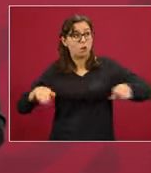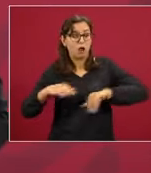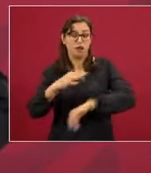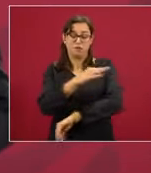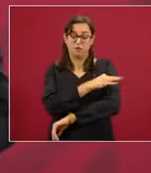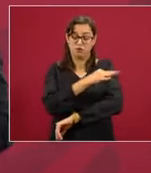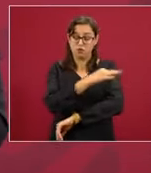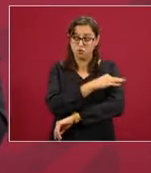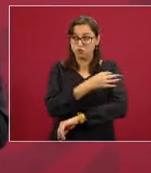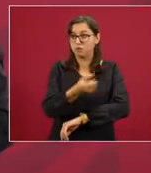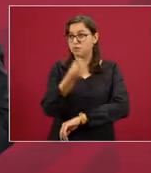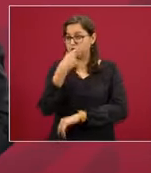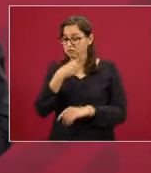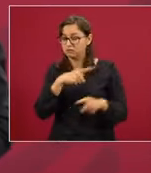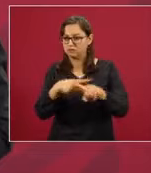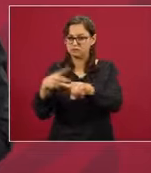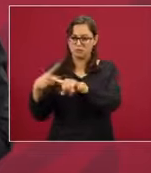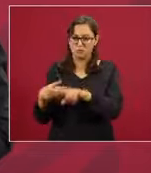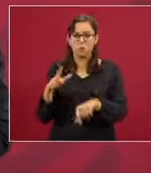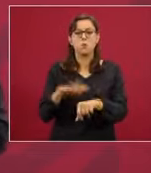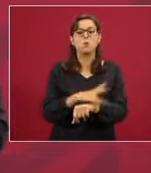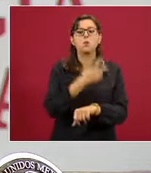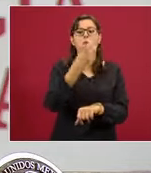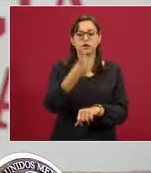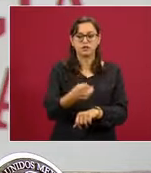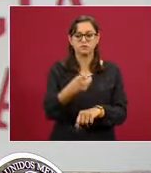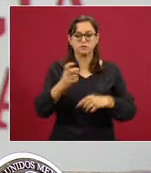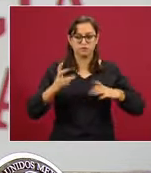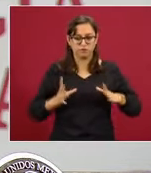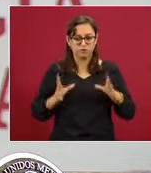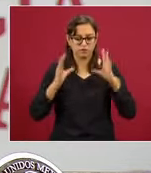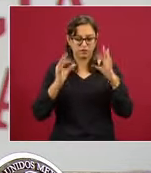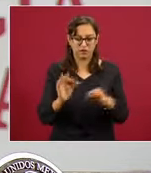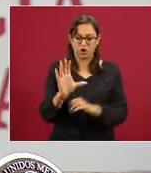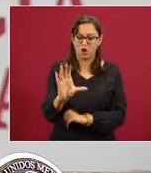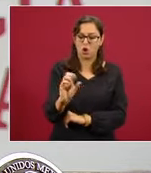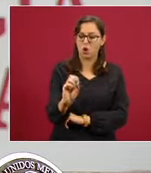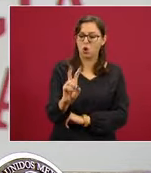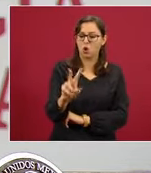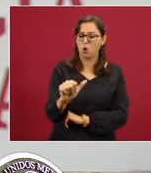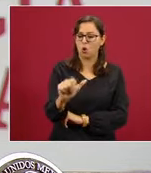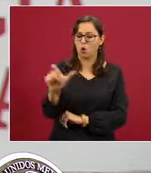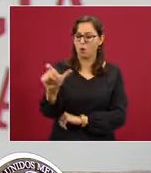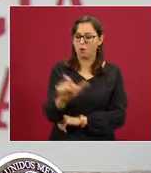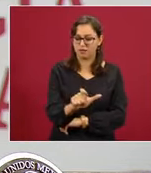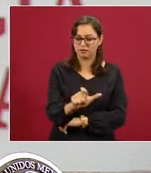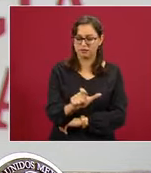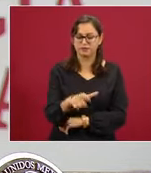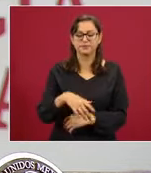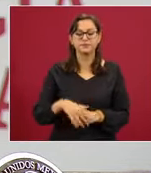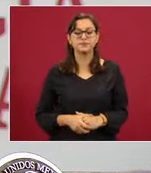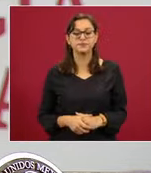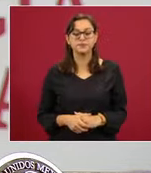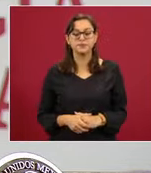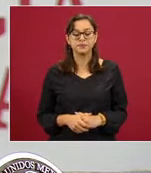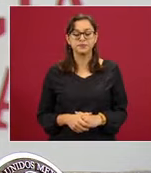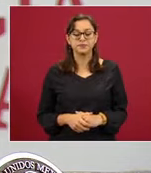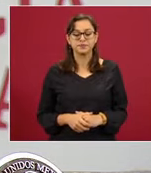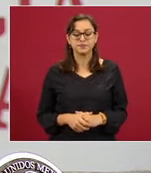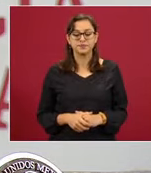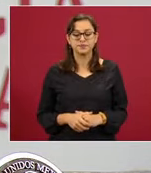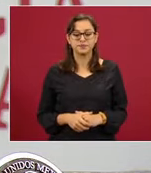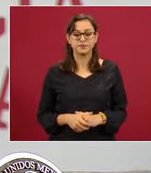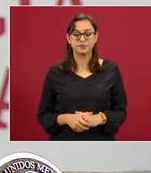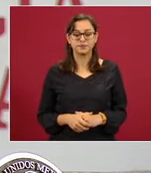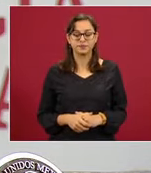Bueno, COVAX es precisamente la traducción de esto. Esto significa, el compromiso es